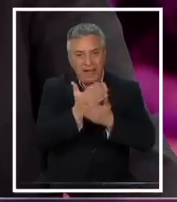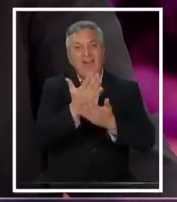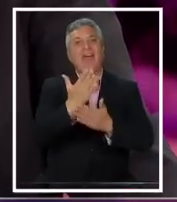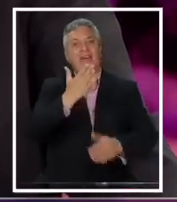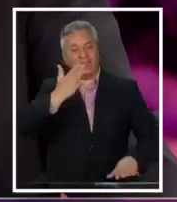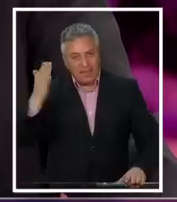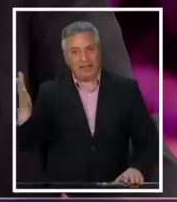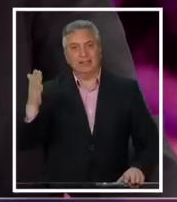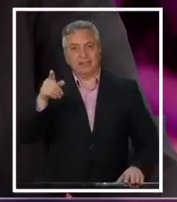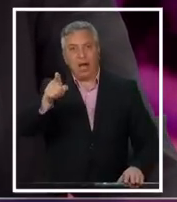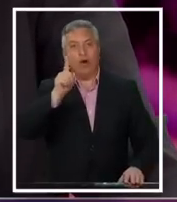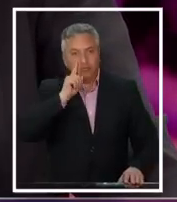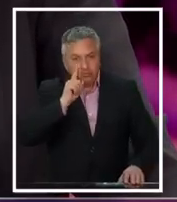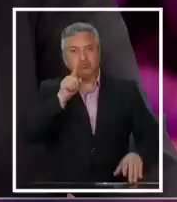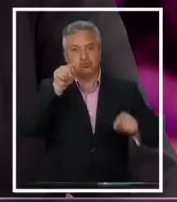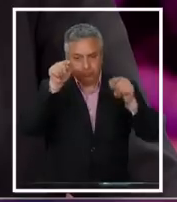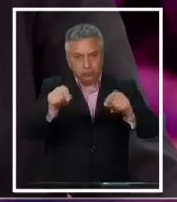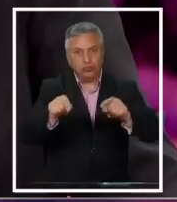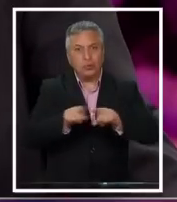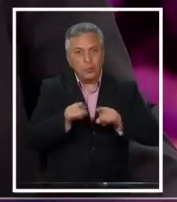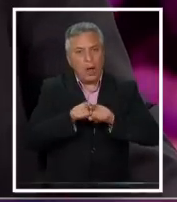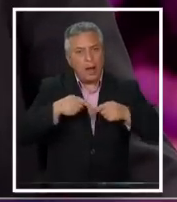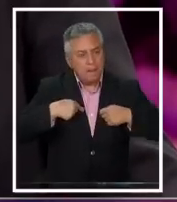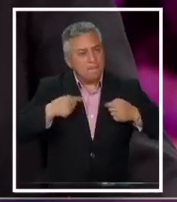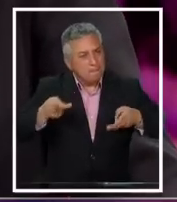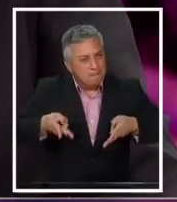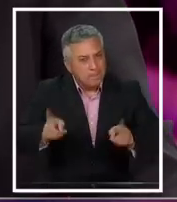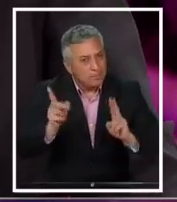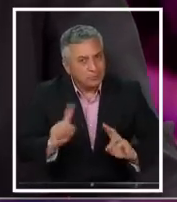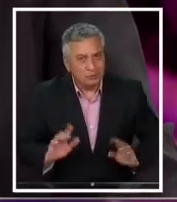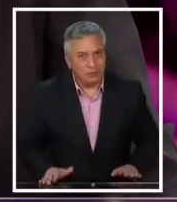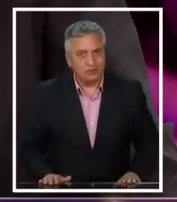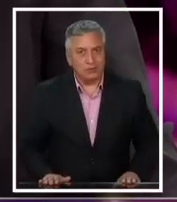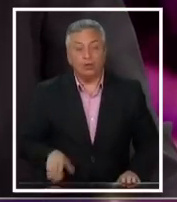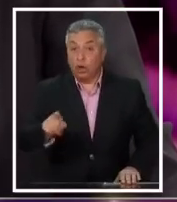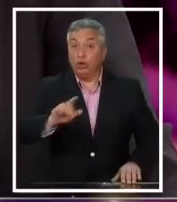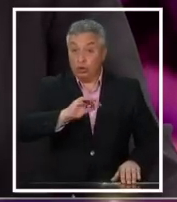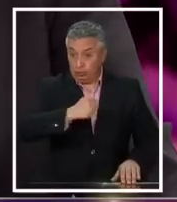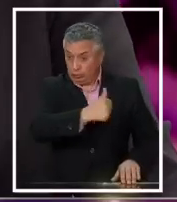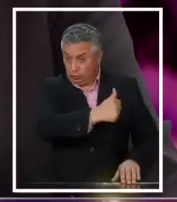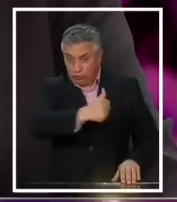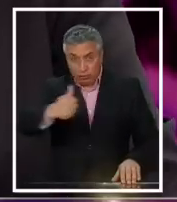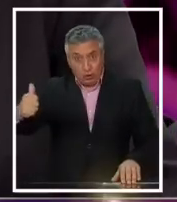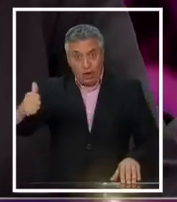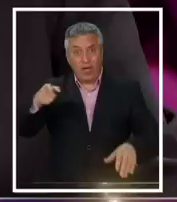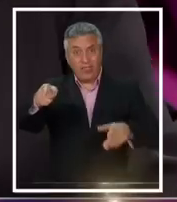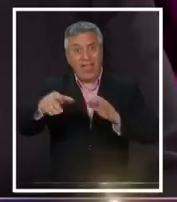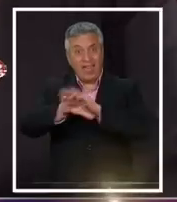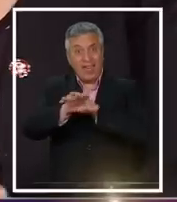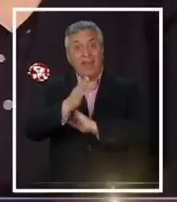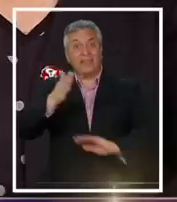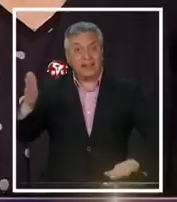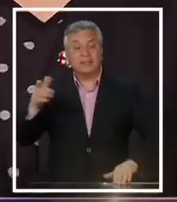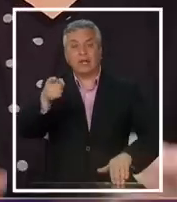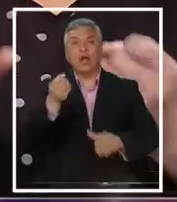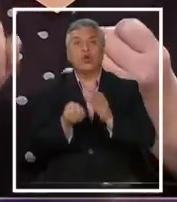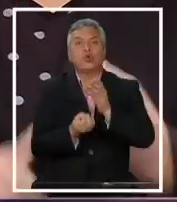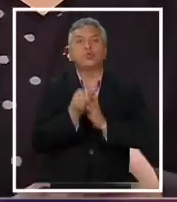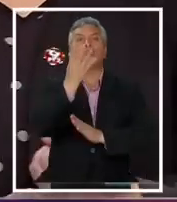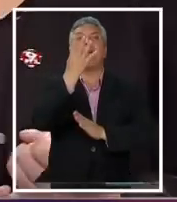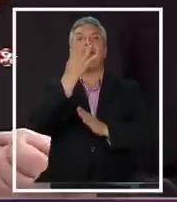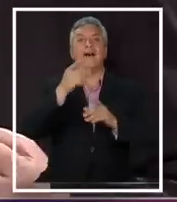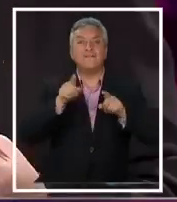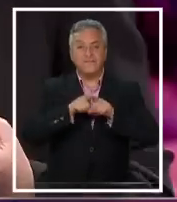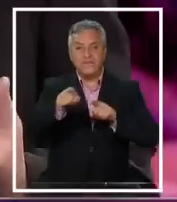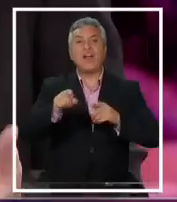esté en la disposición o toda la derecha. Toda la derecha esté en disposición de hacer una nueva convención donde